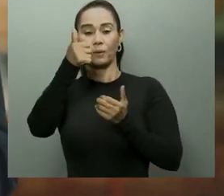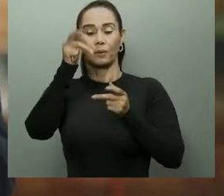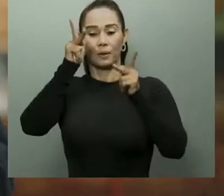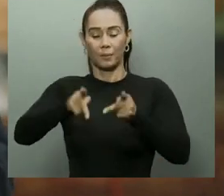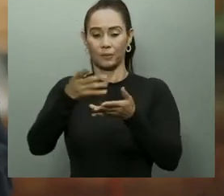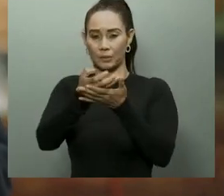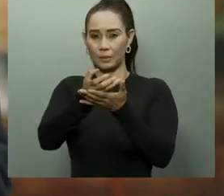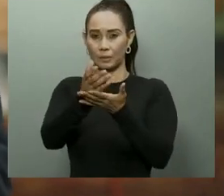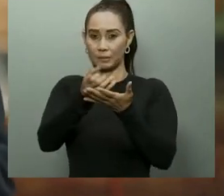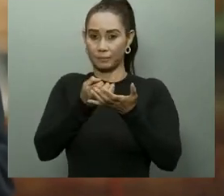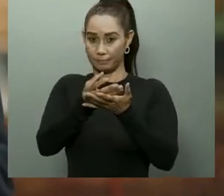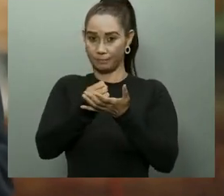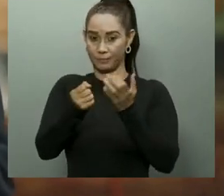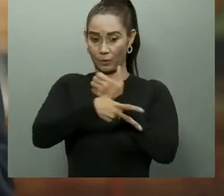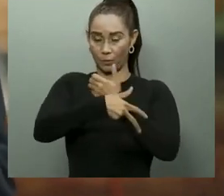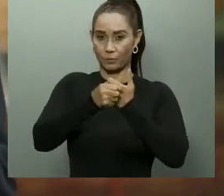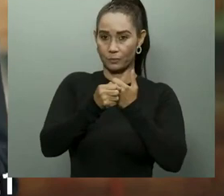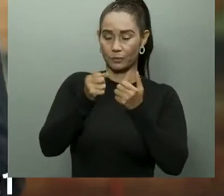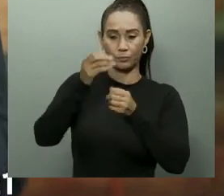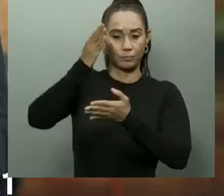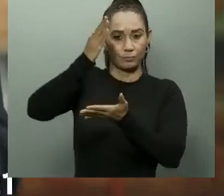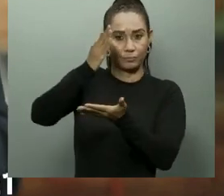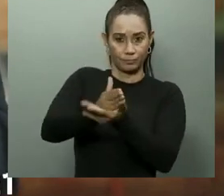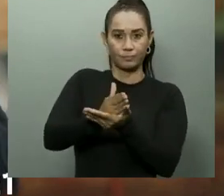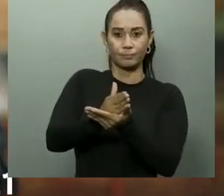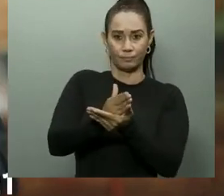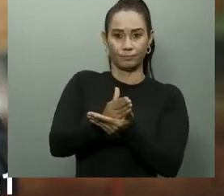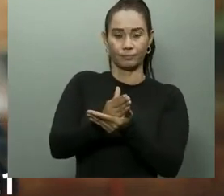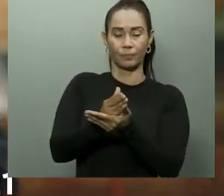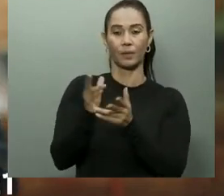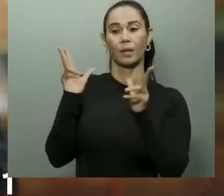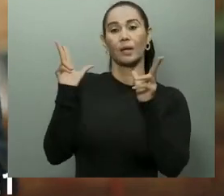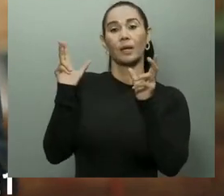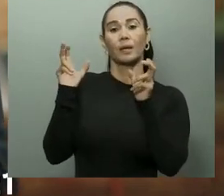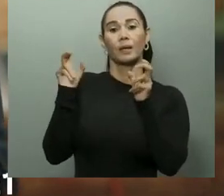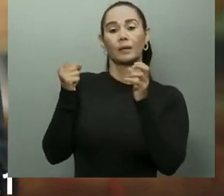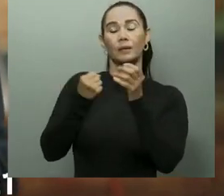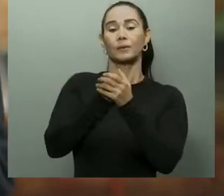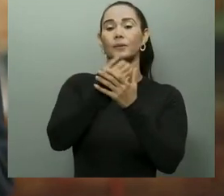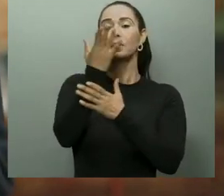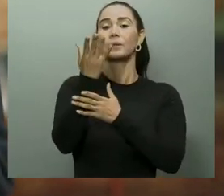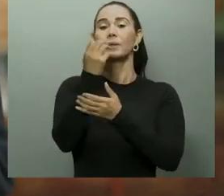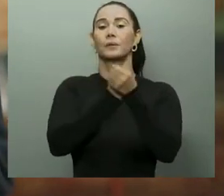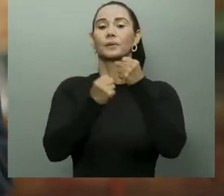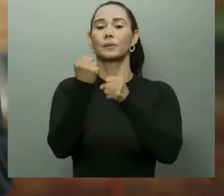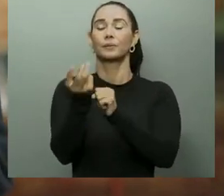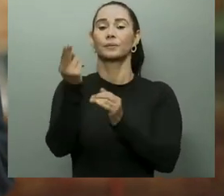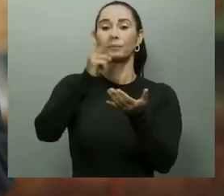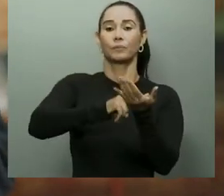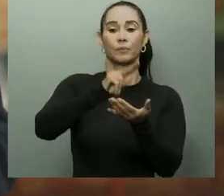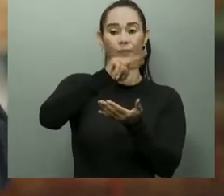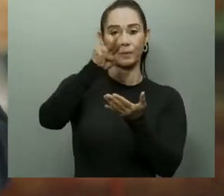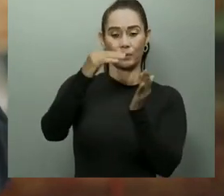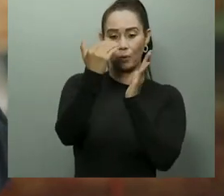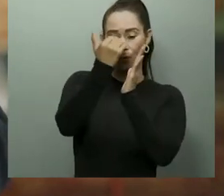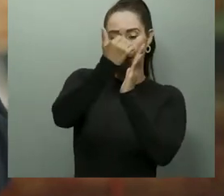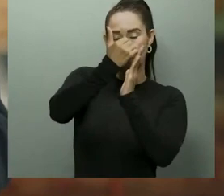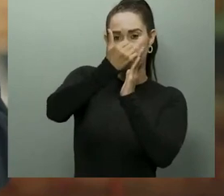las garras de la corrupción. Entre enero y septiembre de 2021, hemos disminuido un